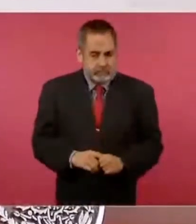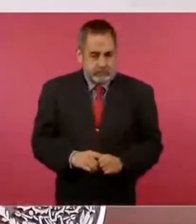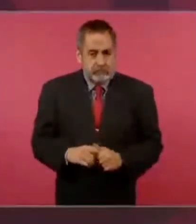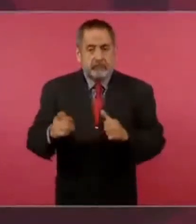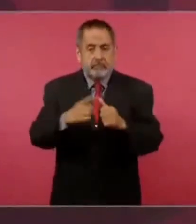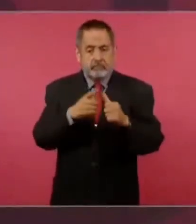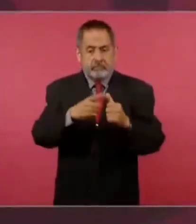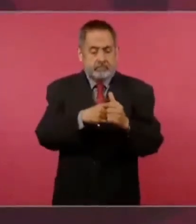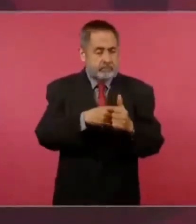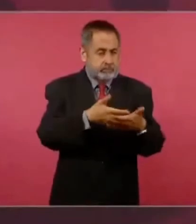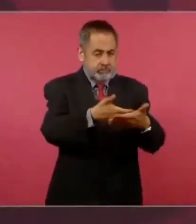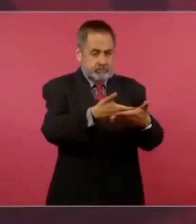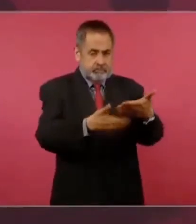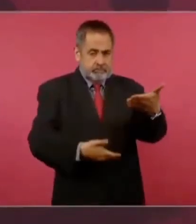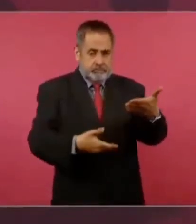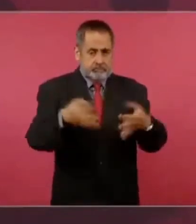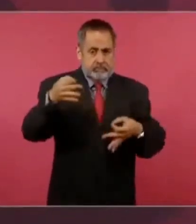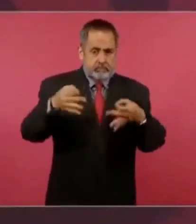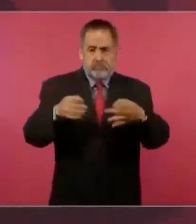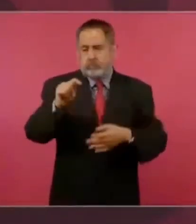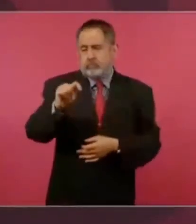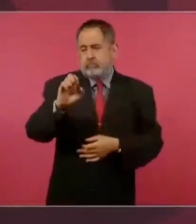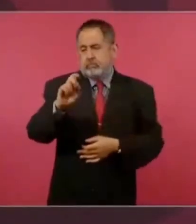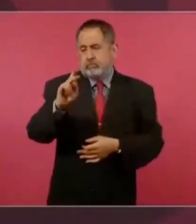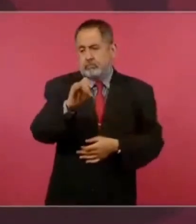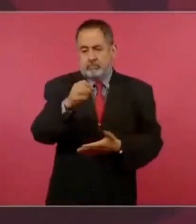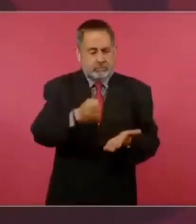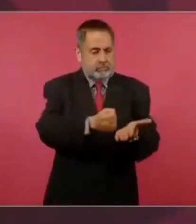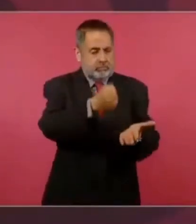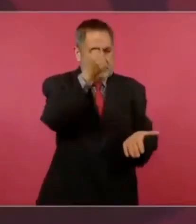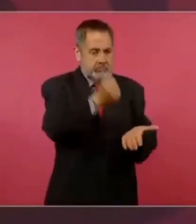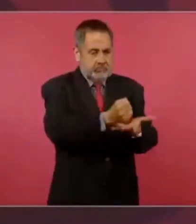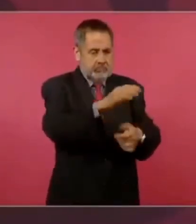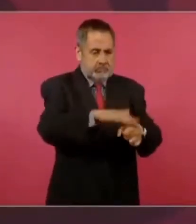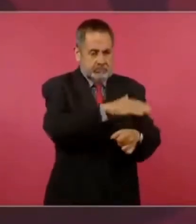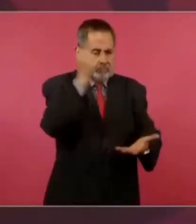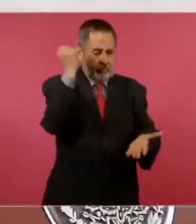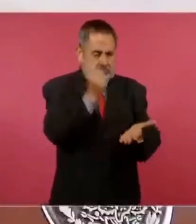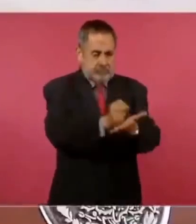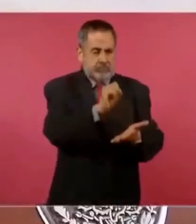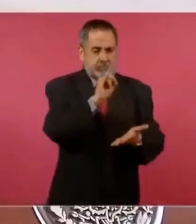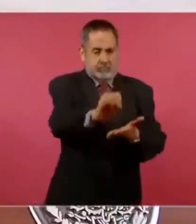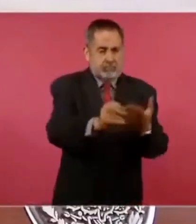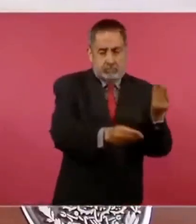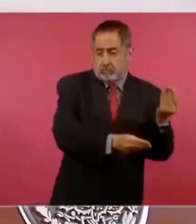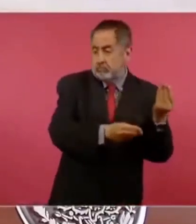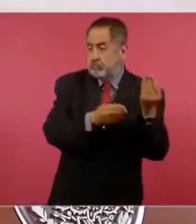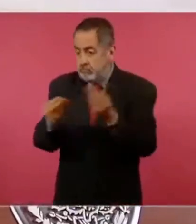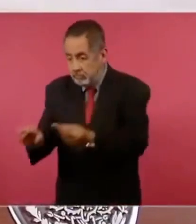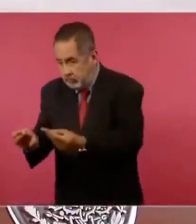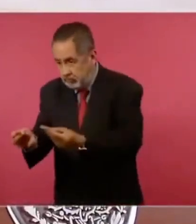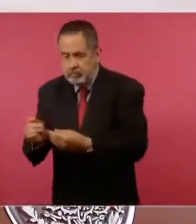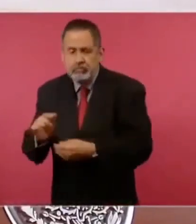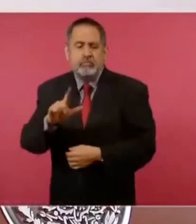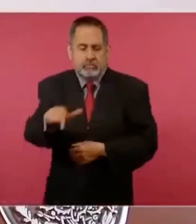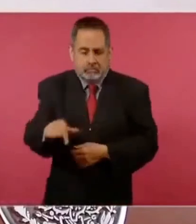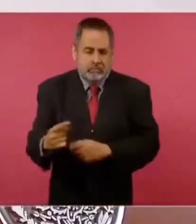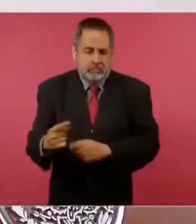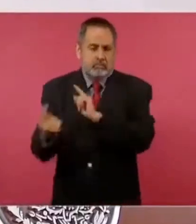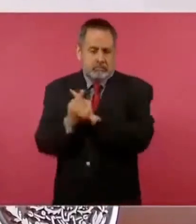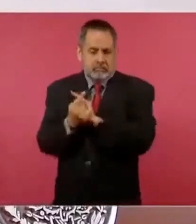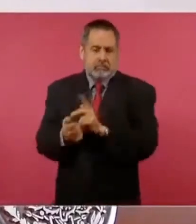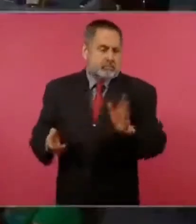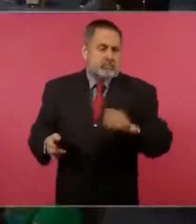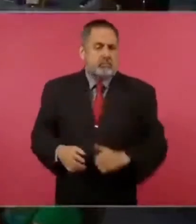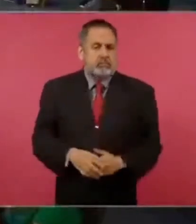constancia de presidenta electa. Creo que